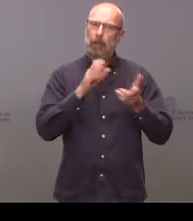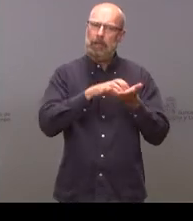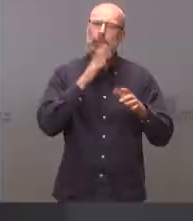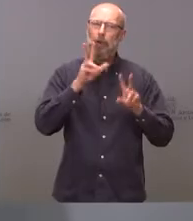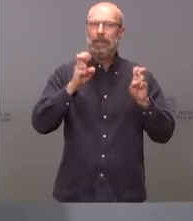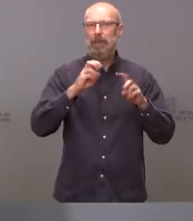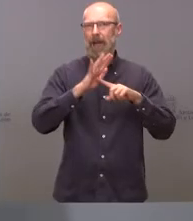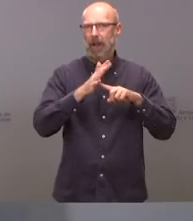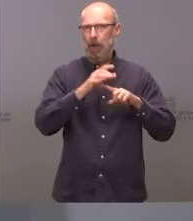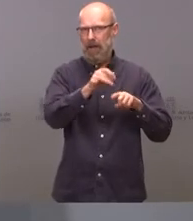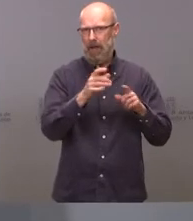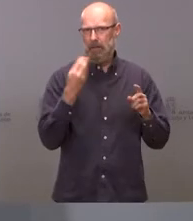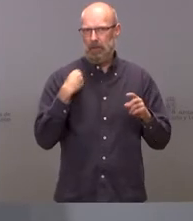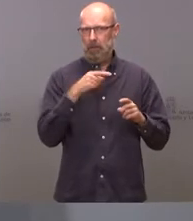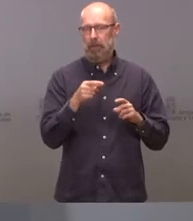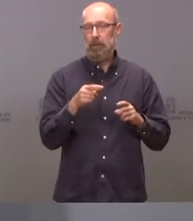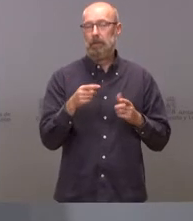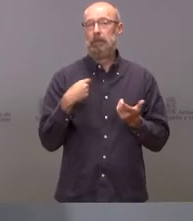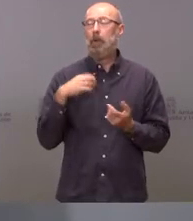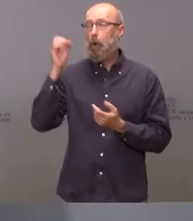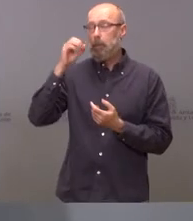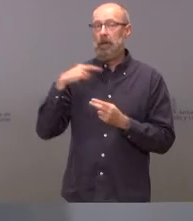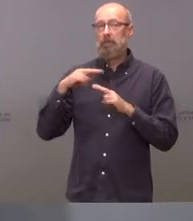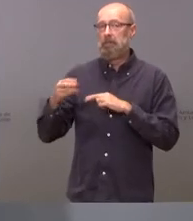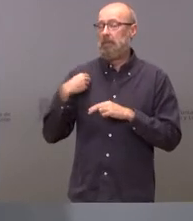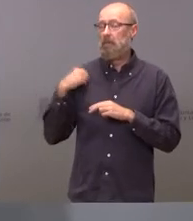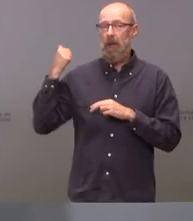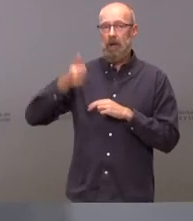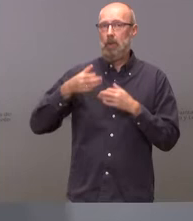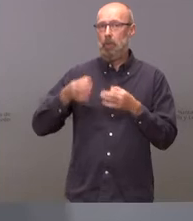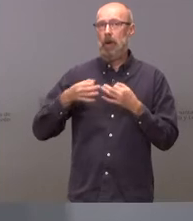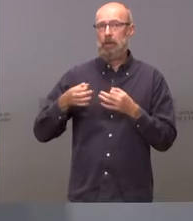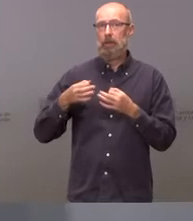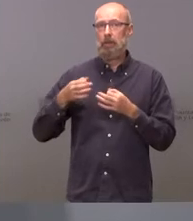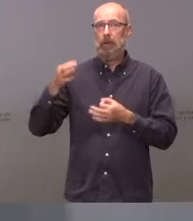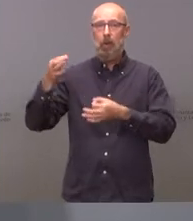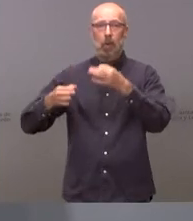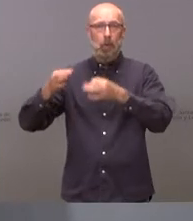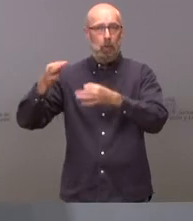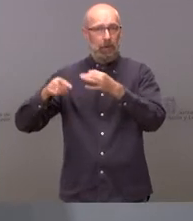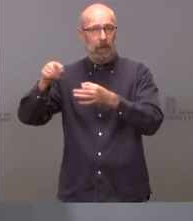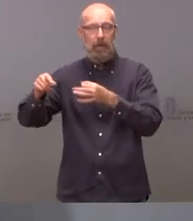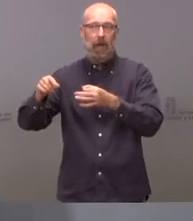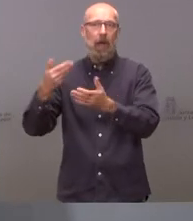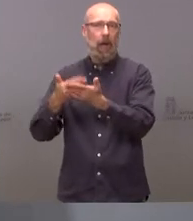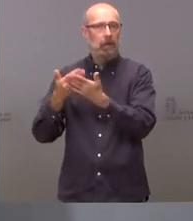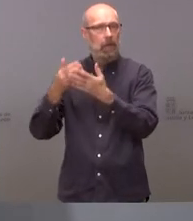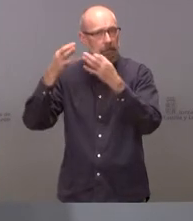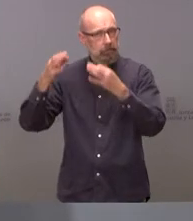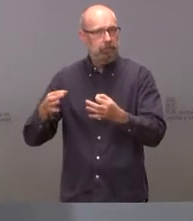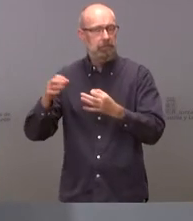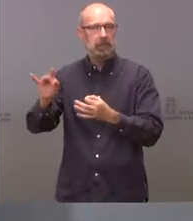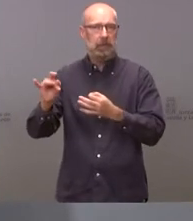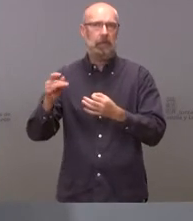lo mismo que hemos opinado todas las veces que la justicia es una garantía yo creo que llevo